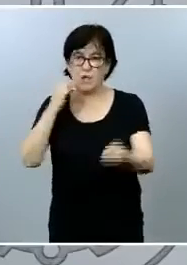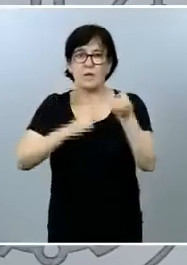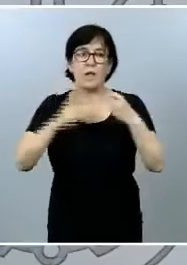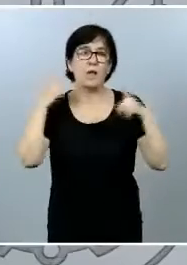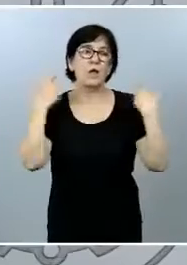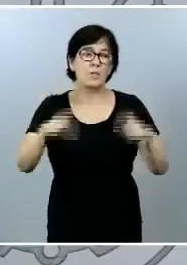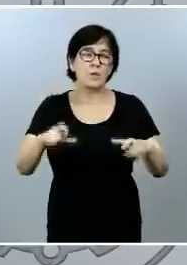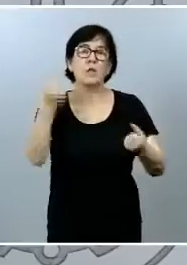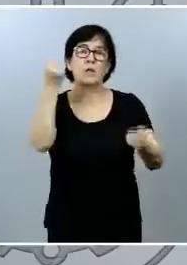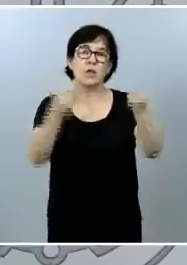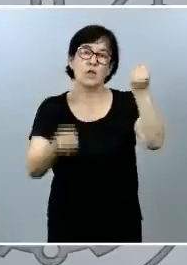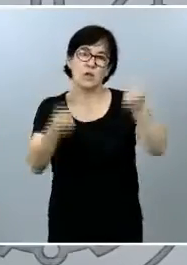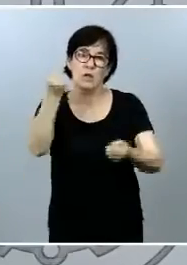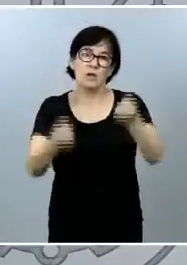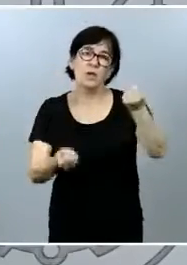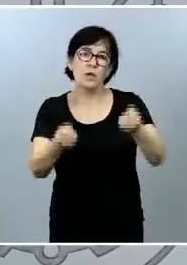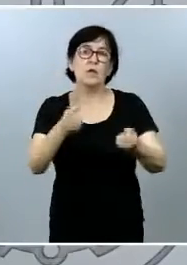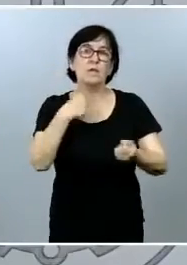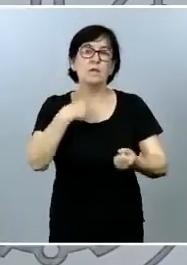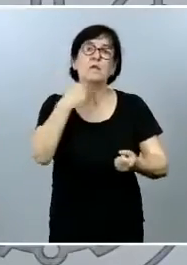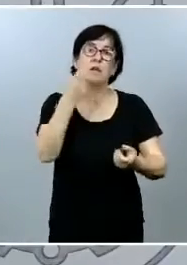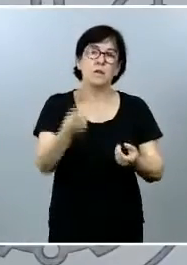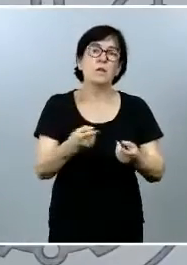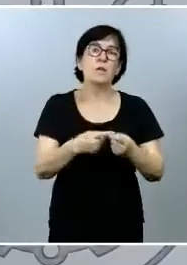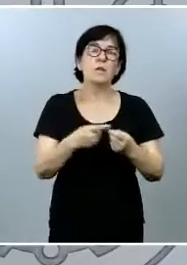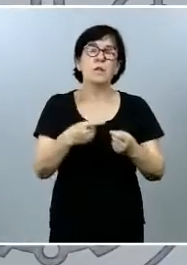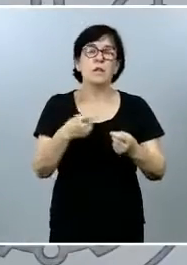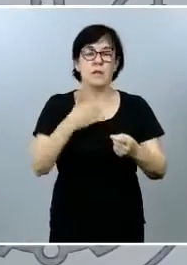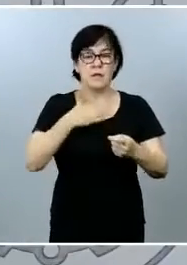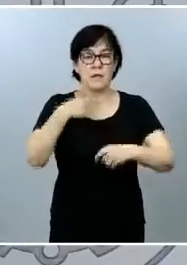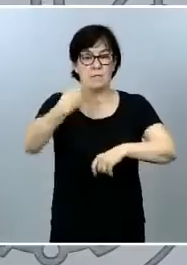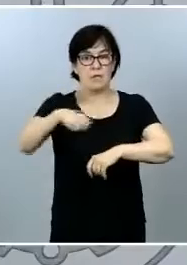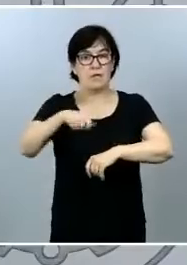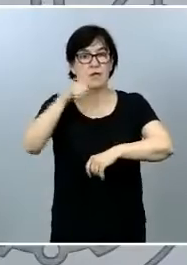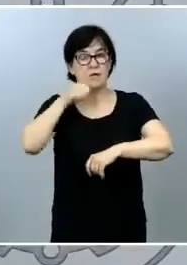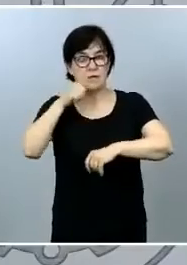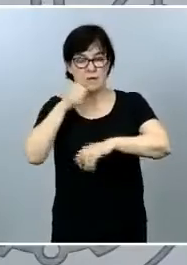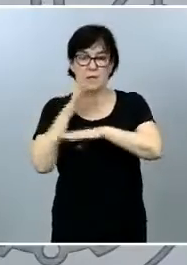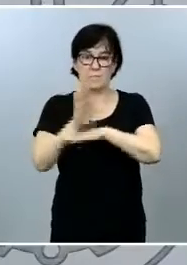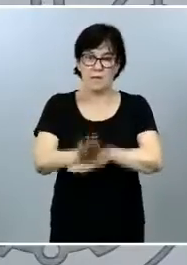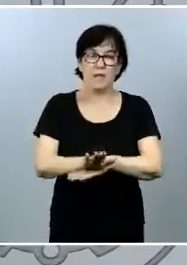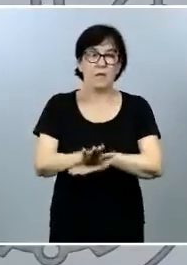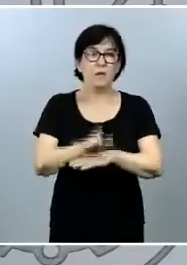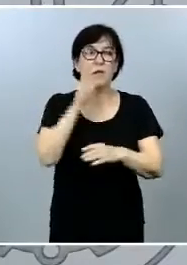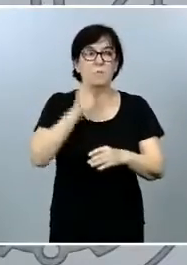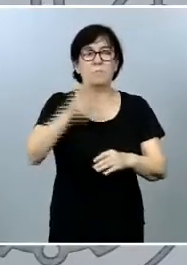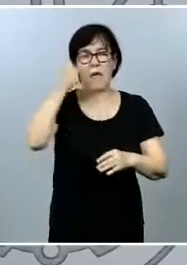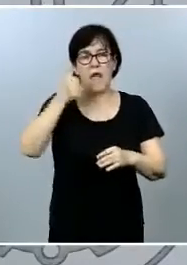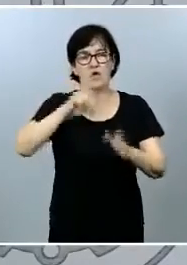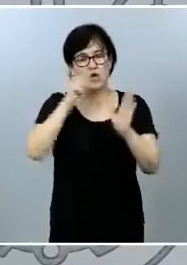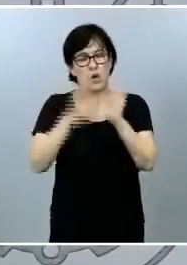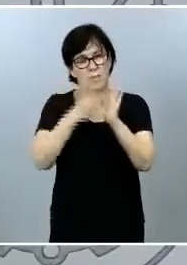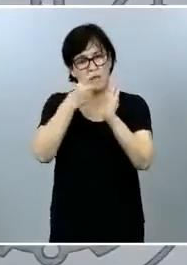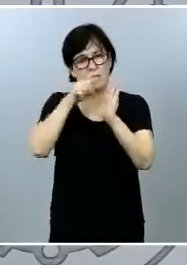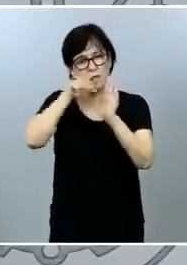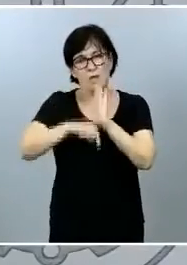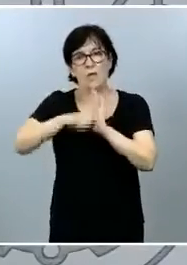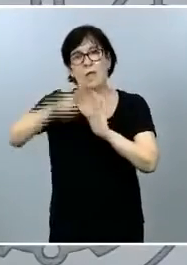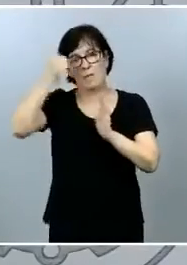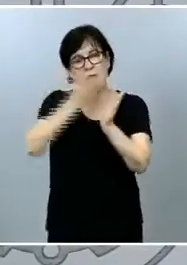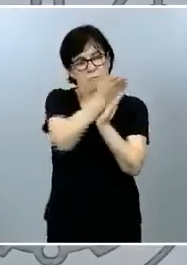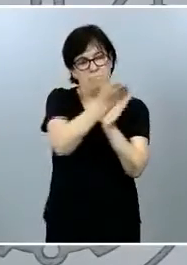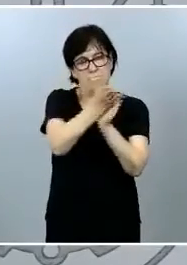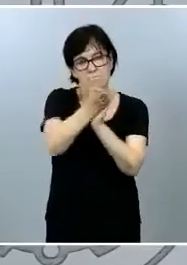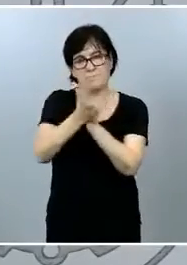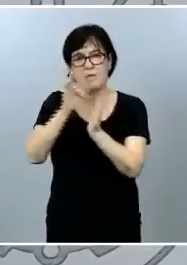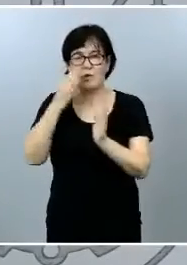automoción que ya digo el propio presidente Sánchez ha planteado y que será más completo y abarcará más aspectos de los que se